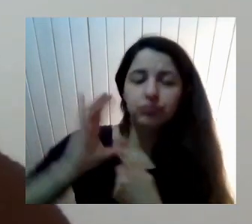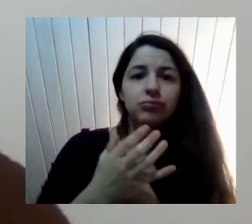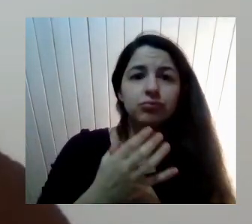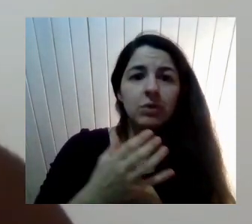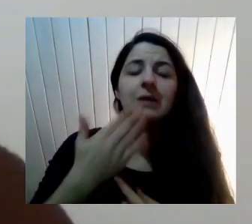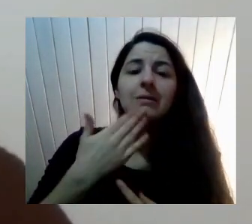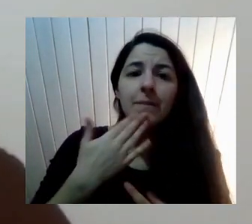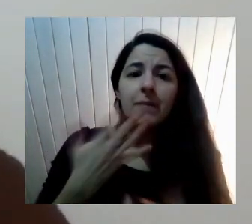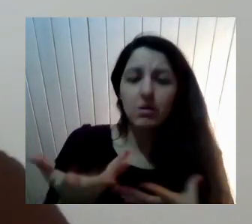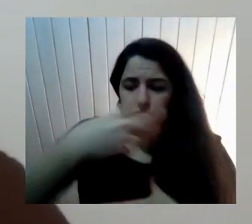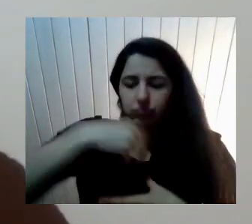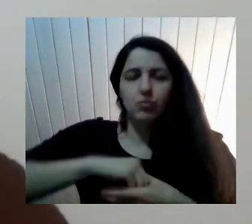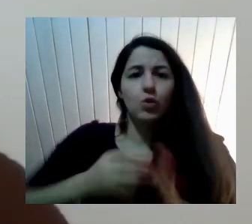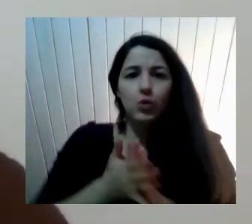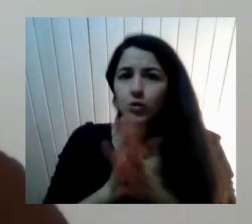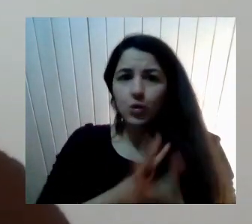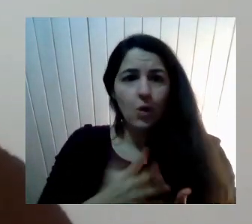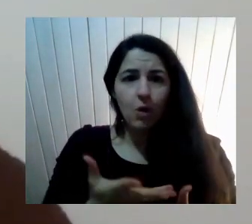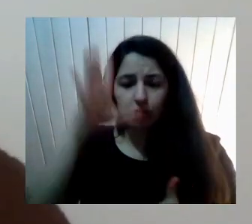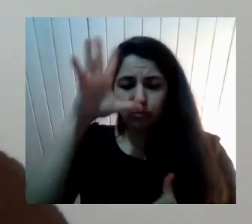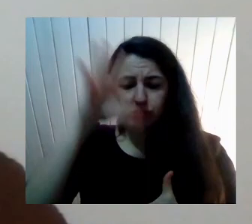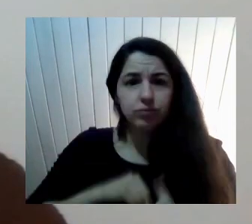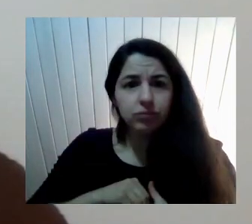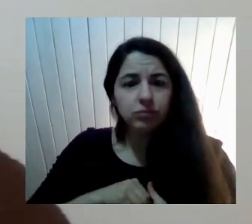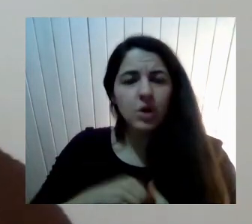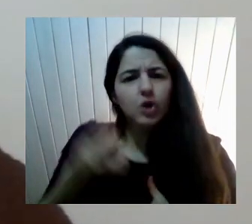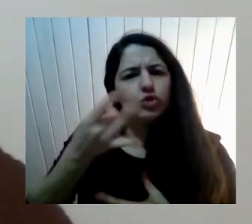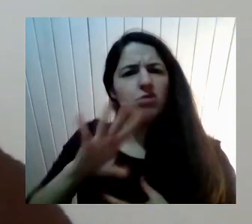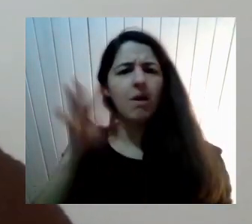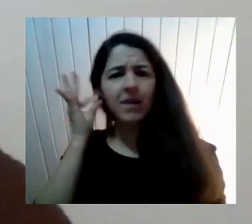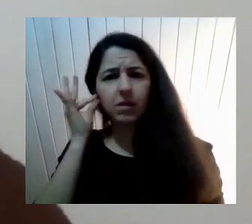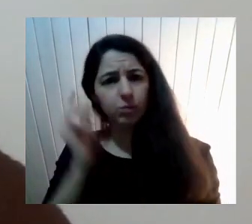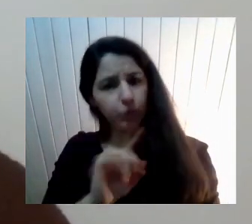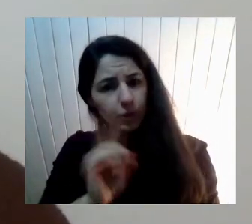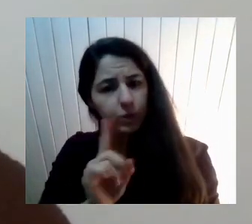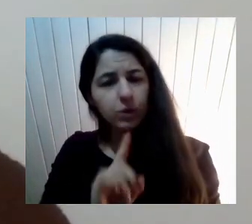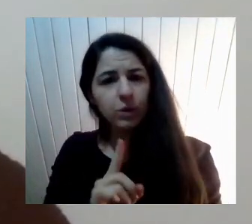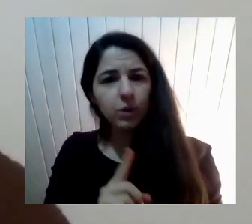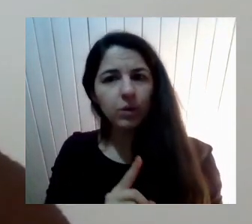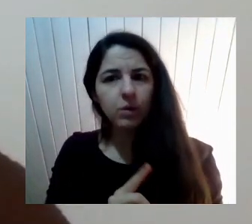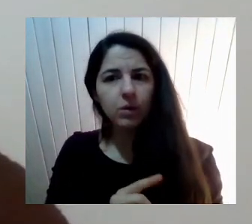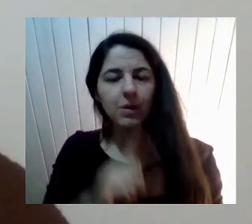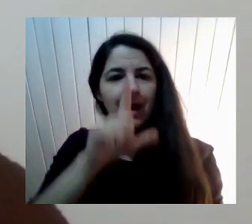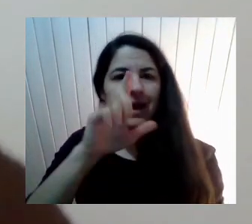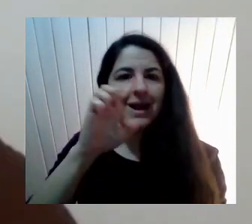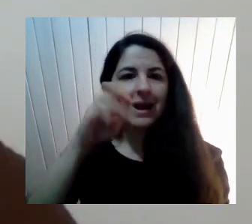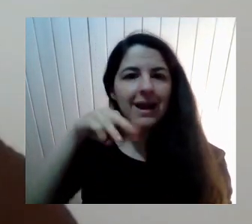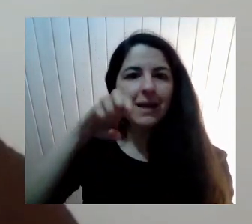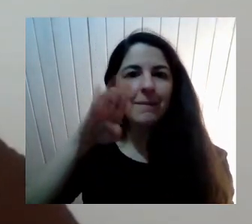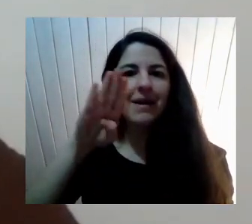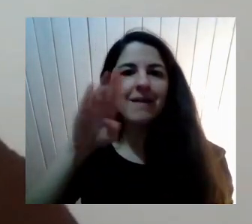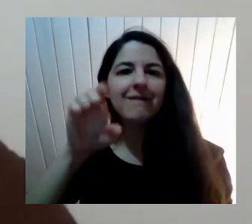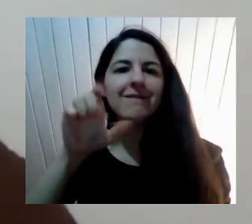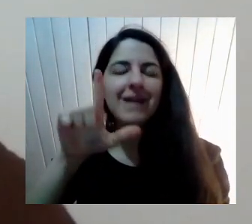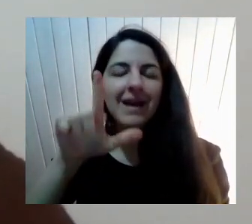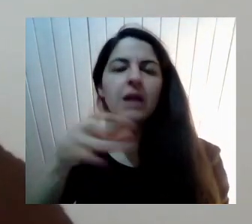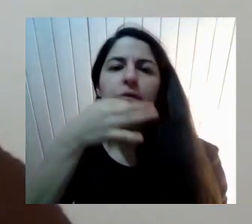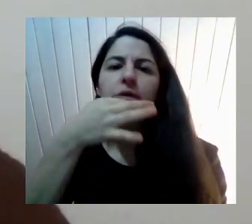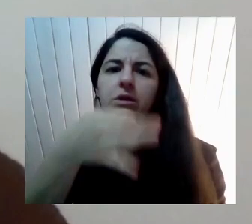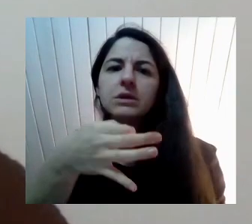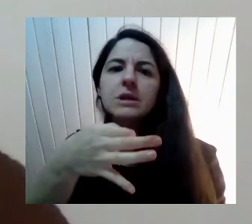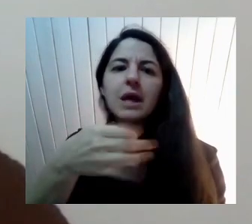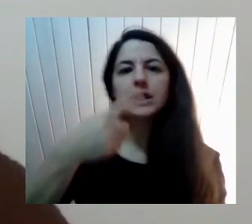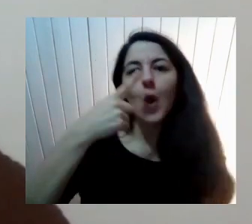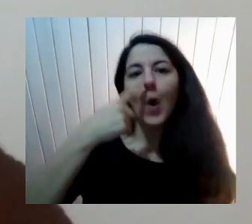Tienden A Ser Mucho Más Pesadas Que Ser Solo Mujer Ya Decía Lemebel Que Ser Hombre Ser Marica Ser